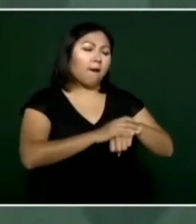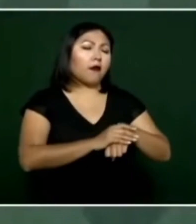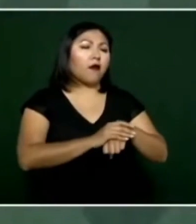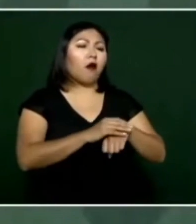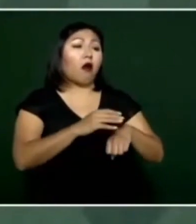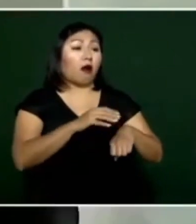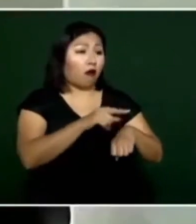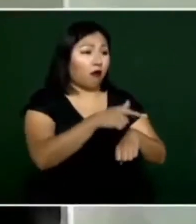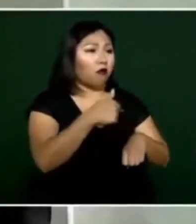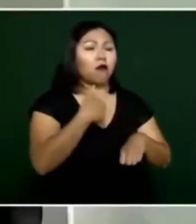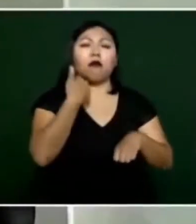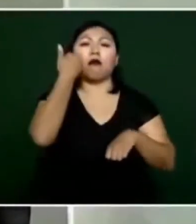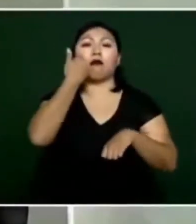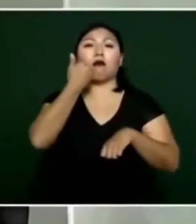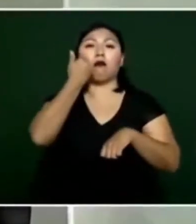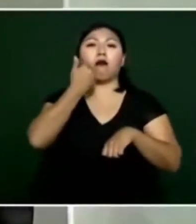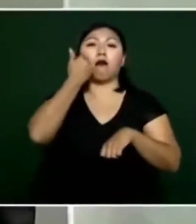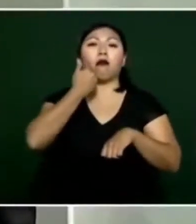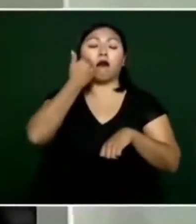etcétera etcétera